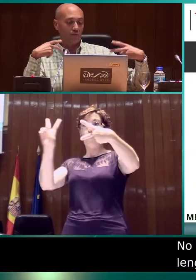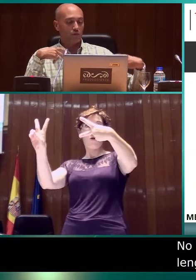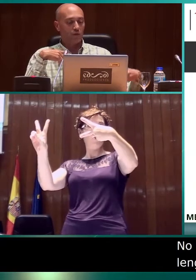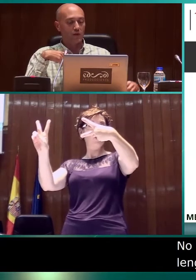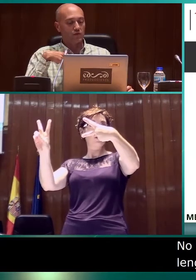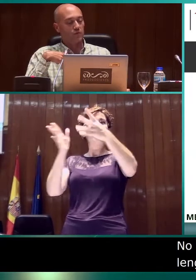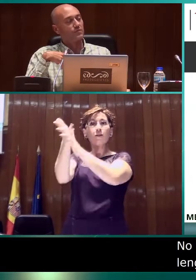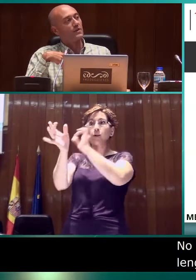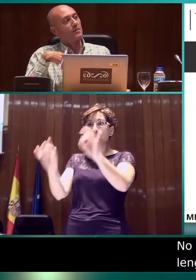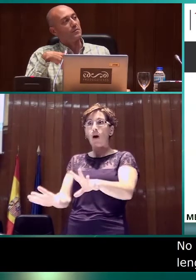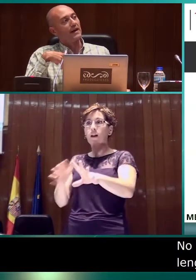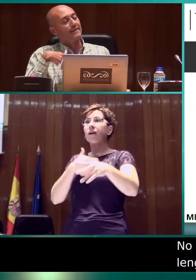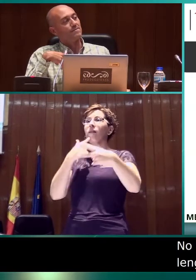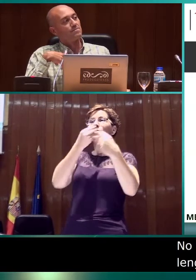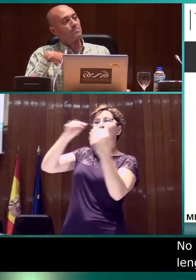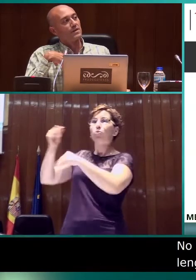reflejo el uno del otro.